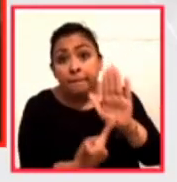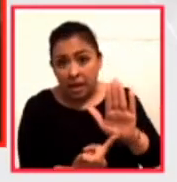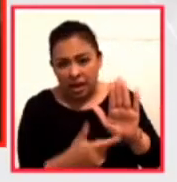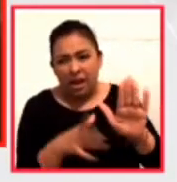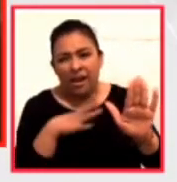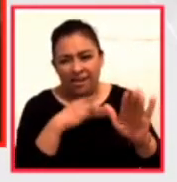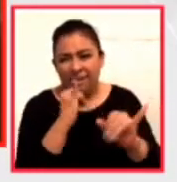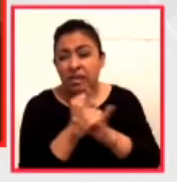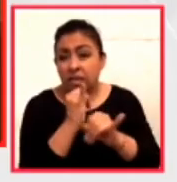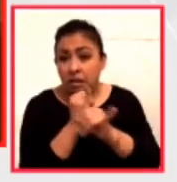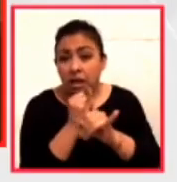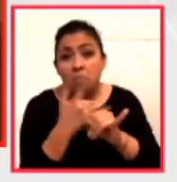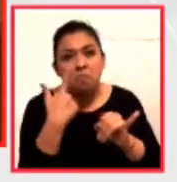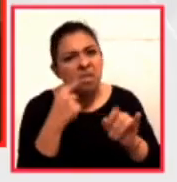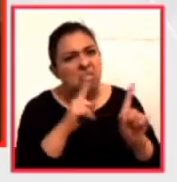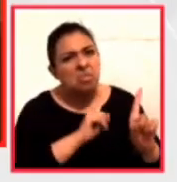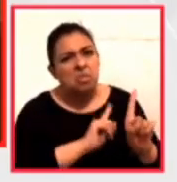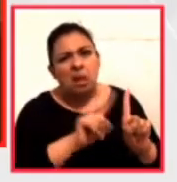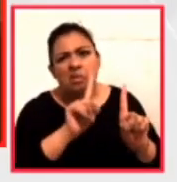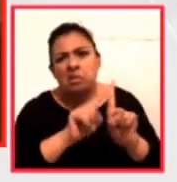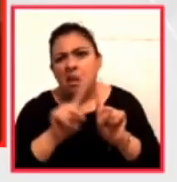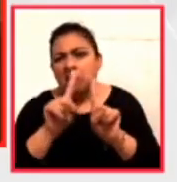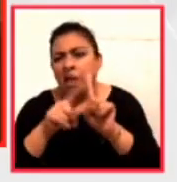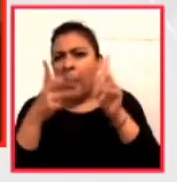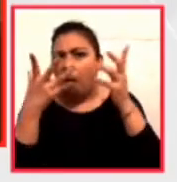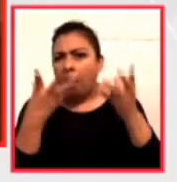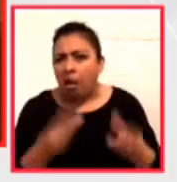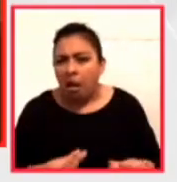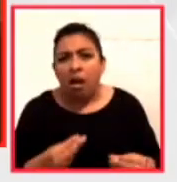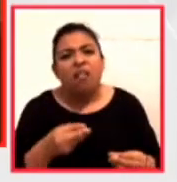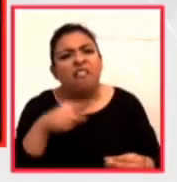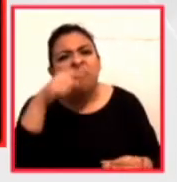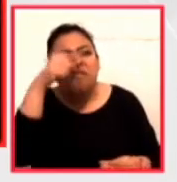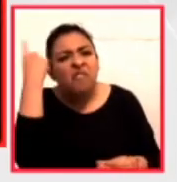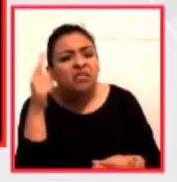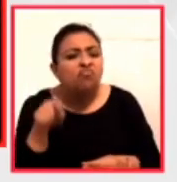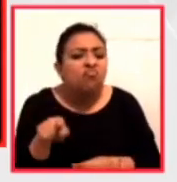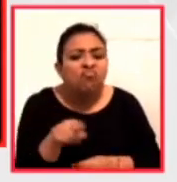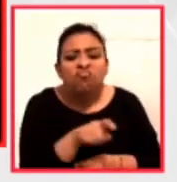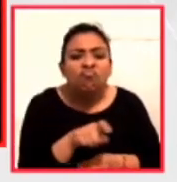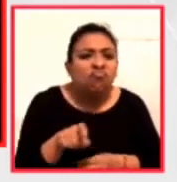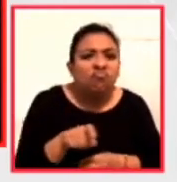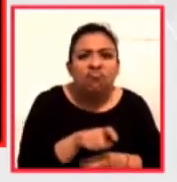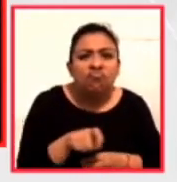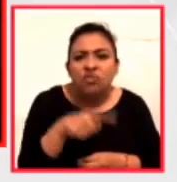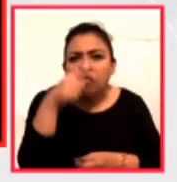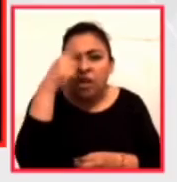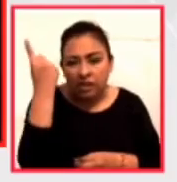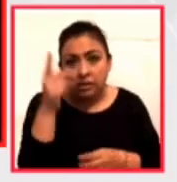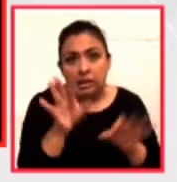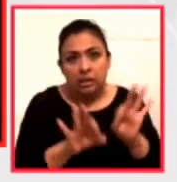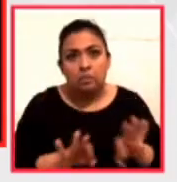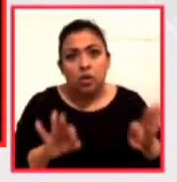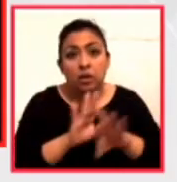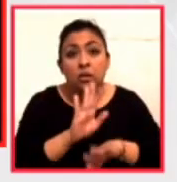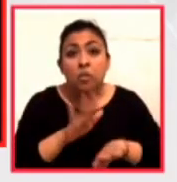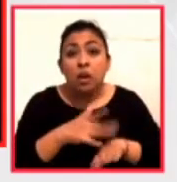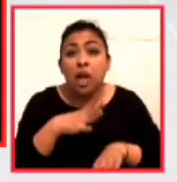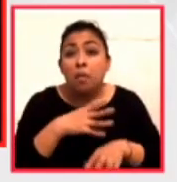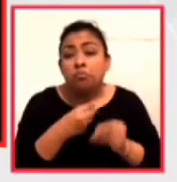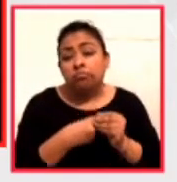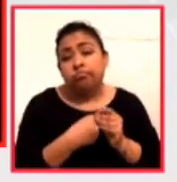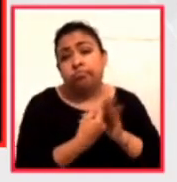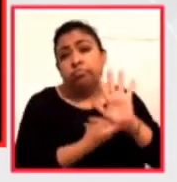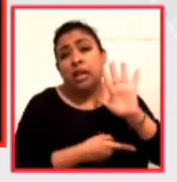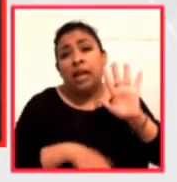página es muy diversa, numerosa y de fácil navegación, algo muy importante a considerar dado el amplio abanico de